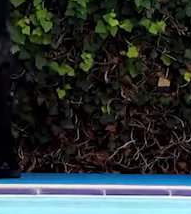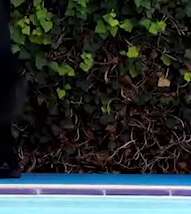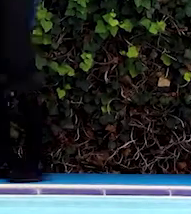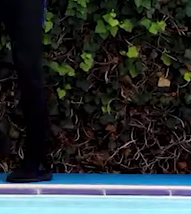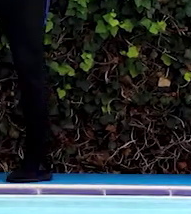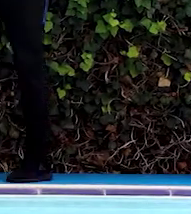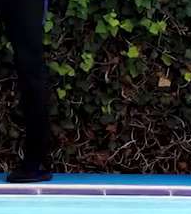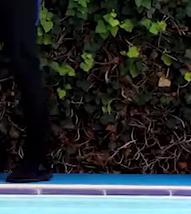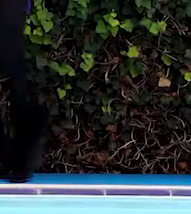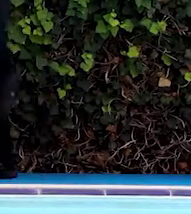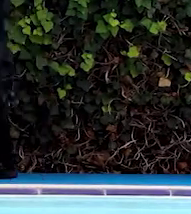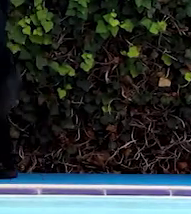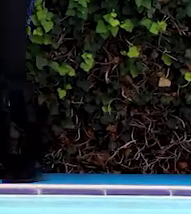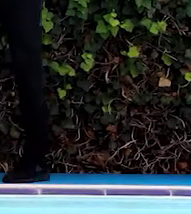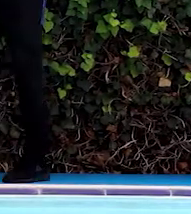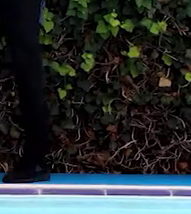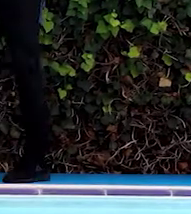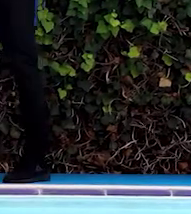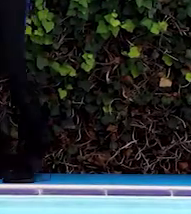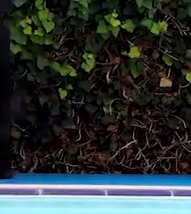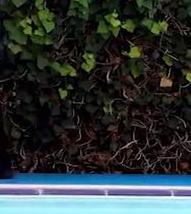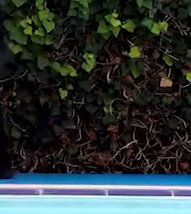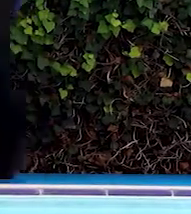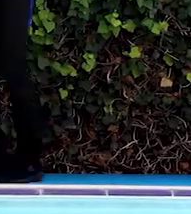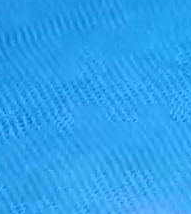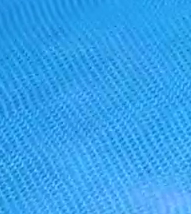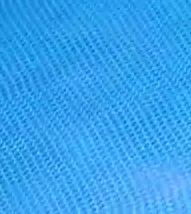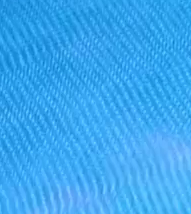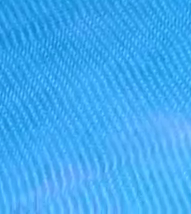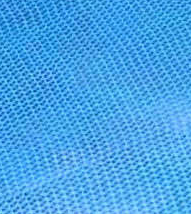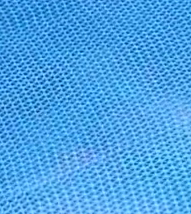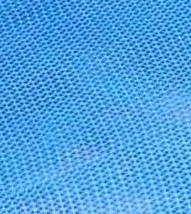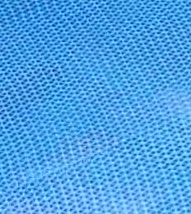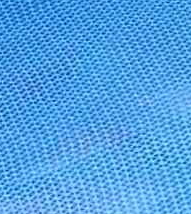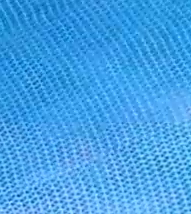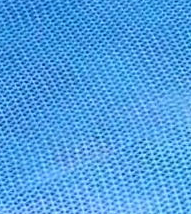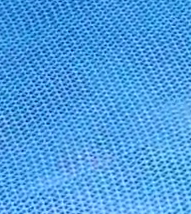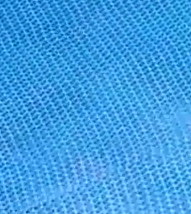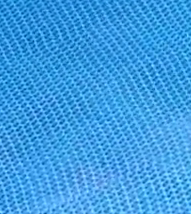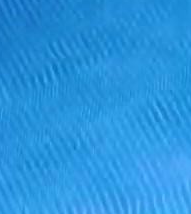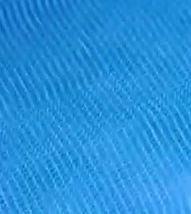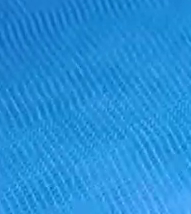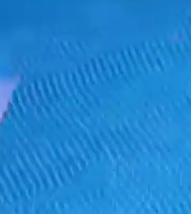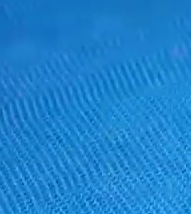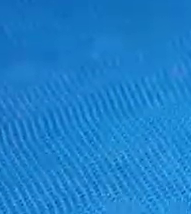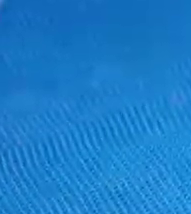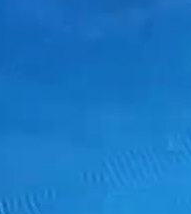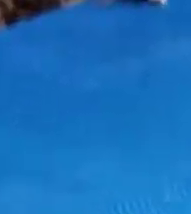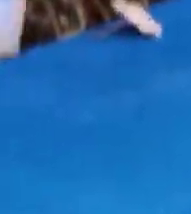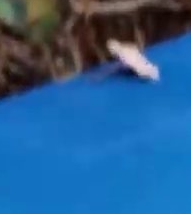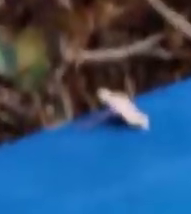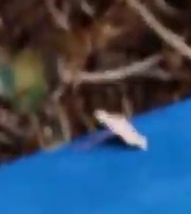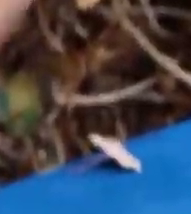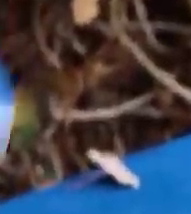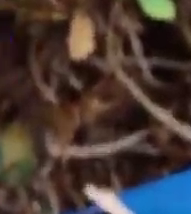Un poquito más la marcha que se vea. ¿Sí? La marcamos. Muy bien.